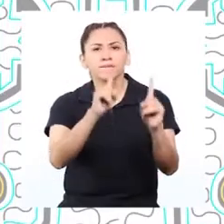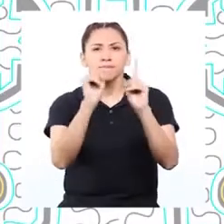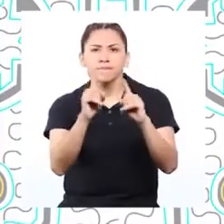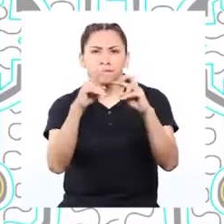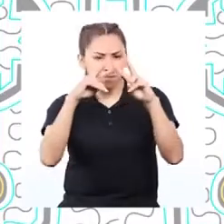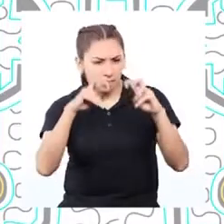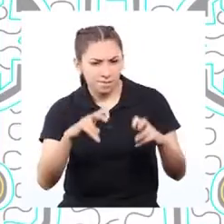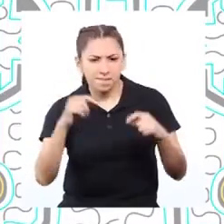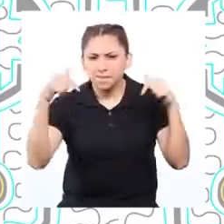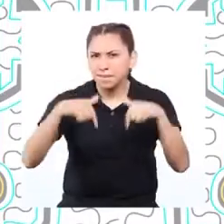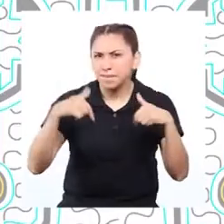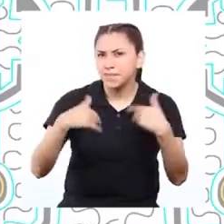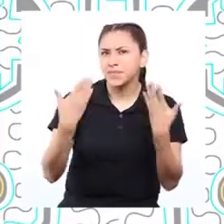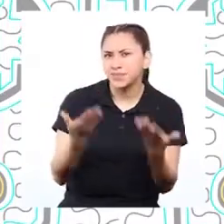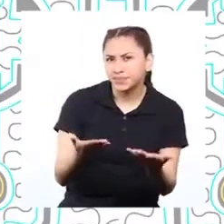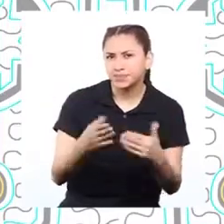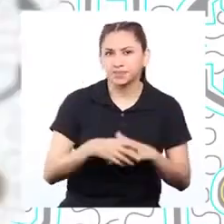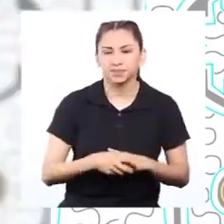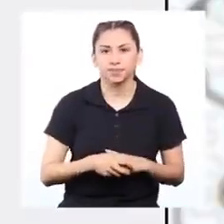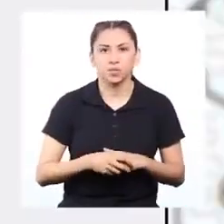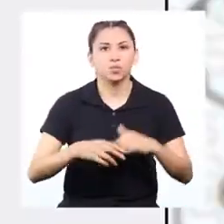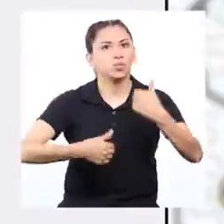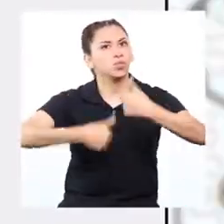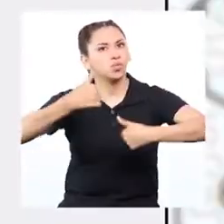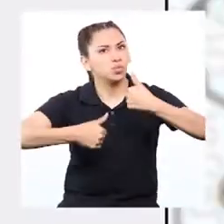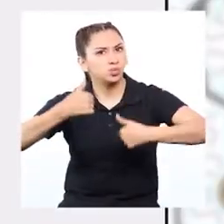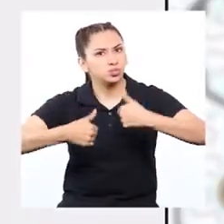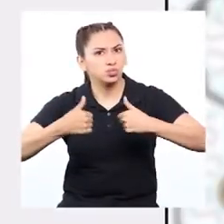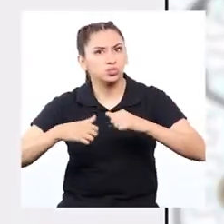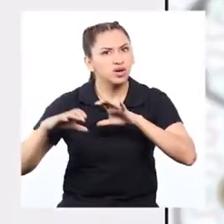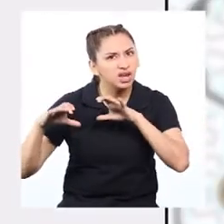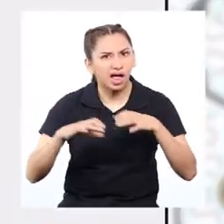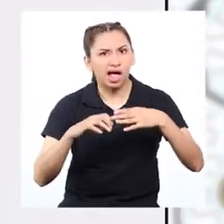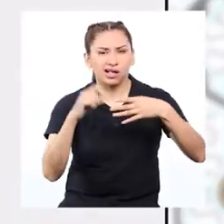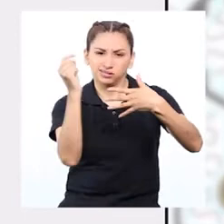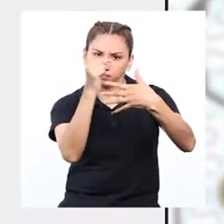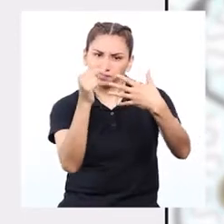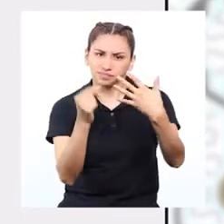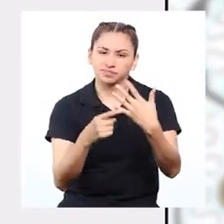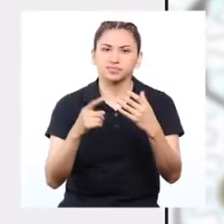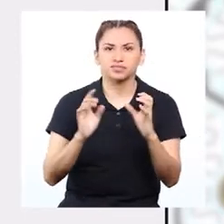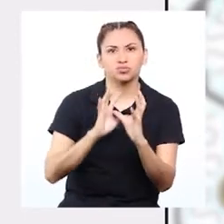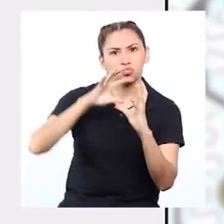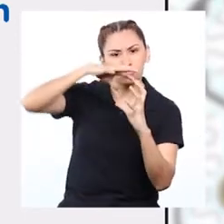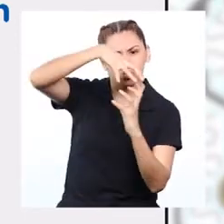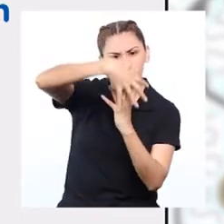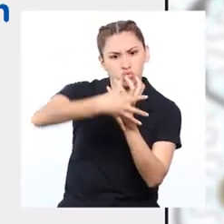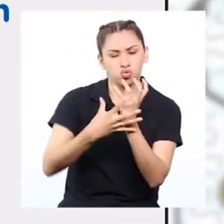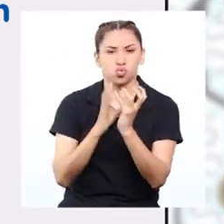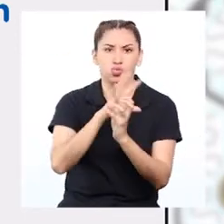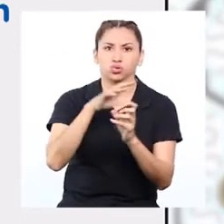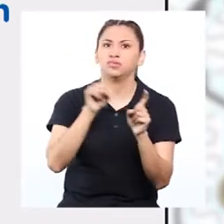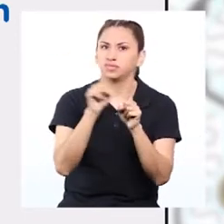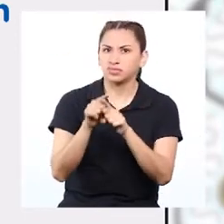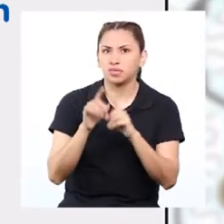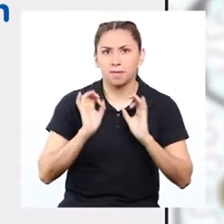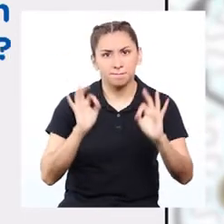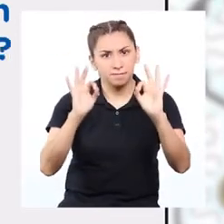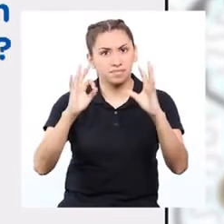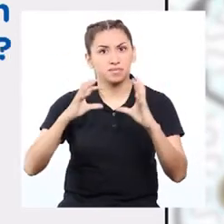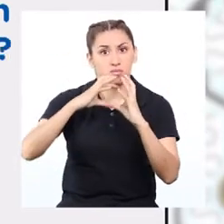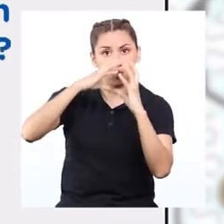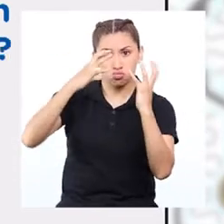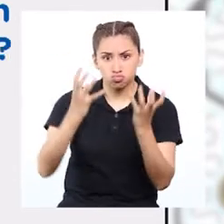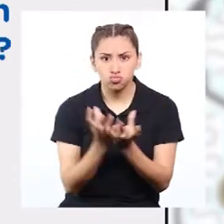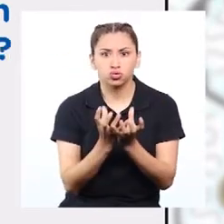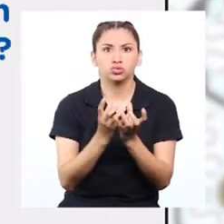investigable de este programa podría ser... ¿Cuáles son las actividades que alteran el efecto invernadero y ocasionan daños en el planeta